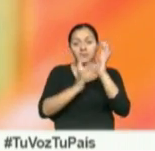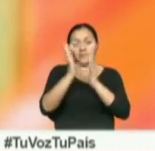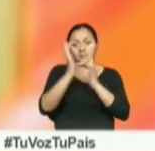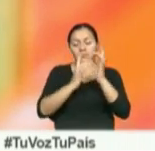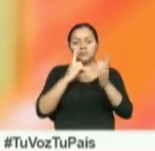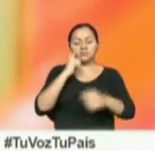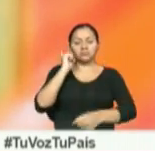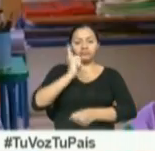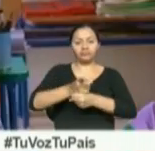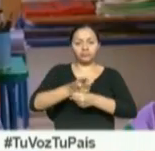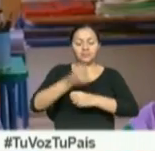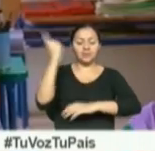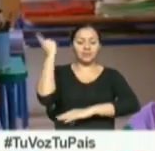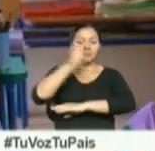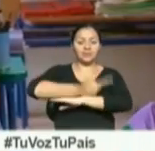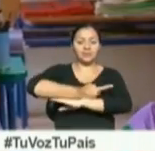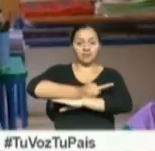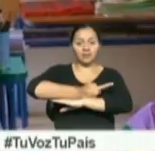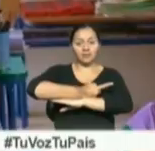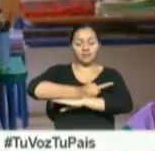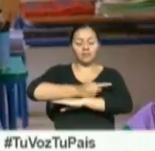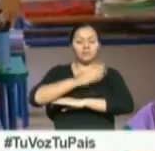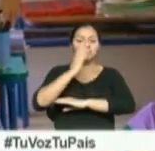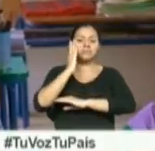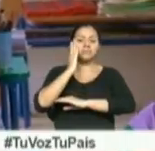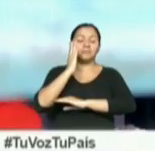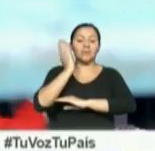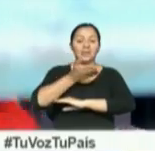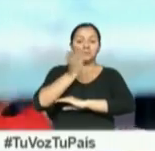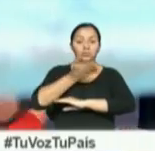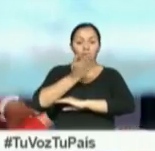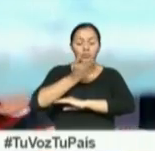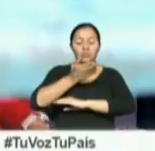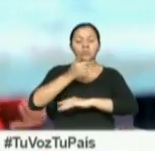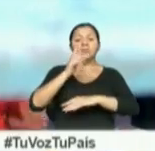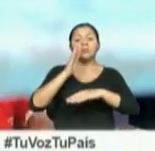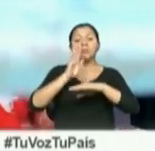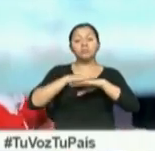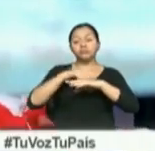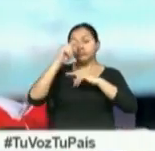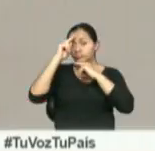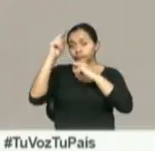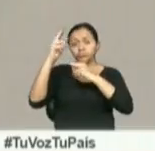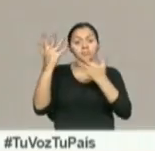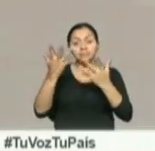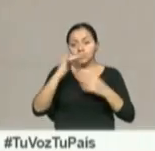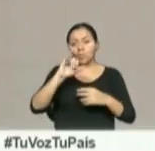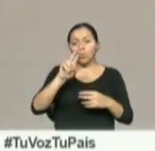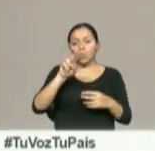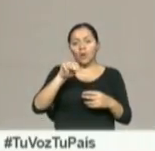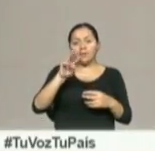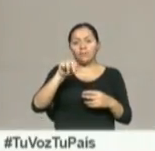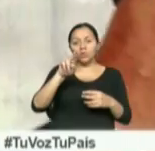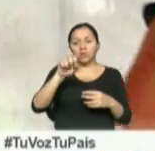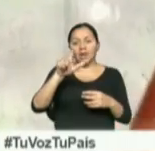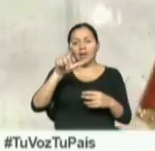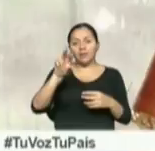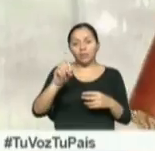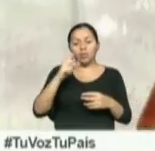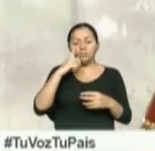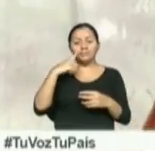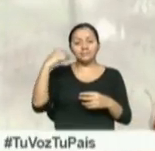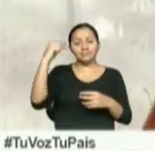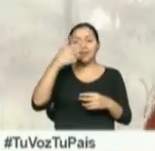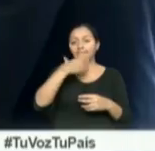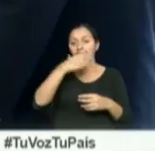conmemoración al natalicio del inmortal escritor ambateño Juan Montalvo. El país ha celebrado el arduo trabajo de los docentes que tienen